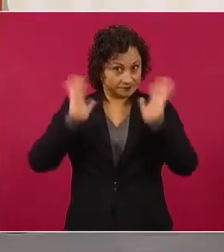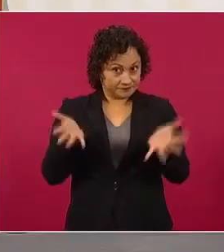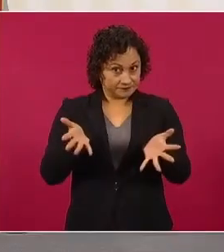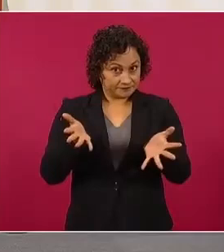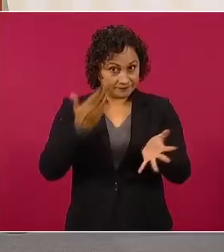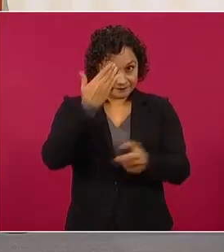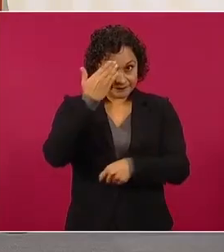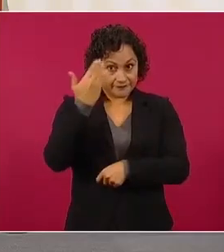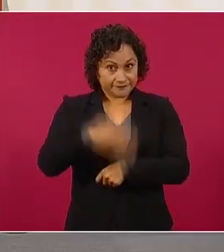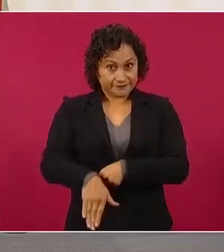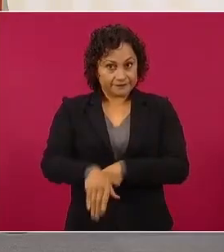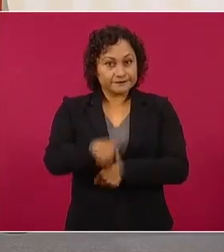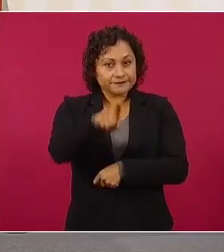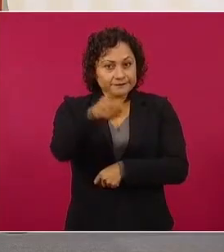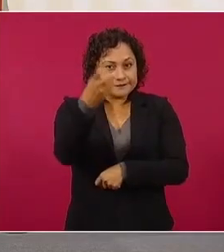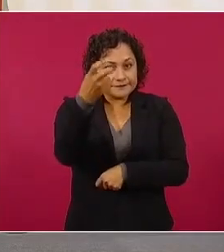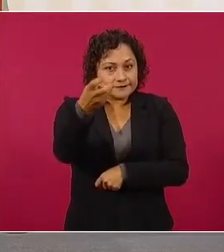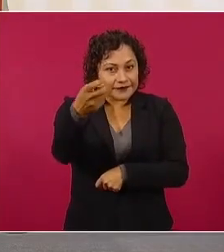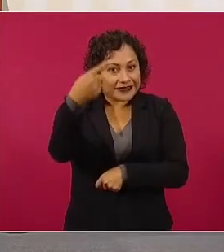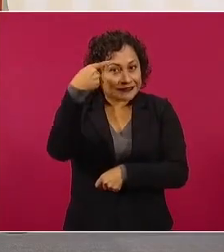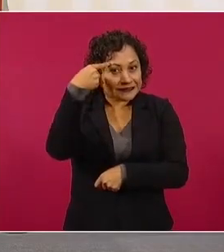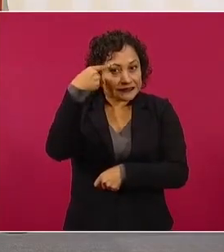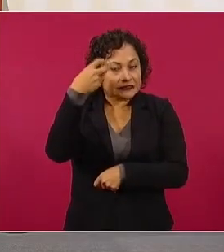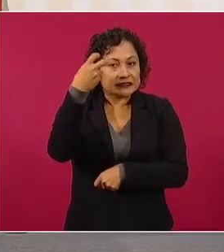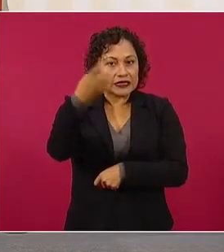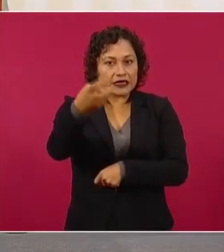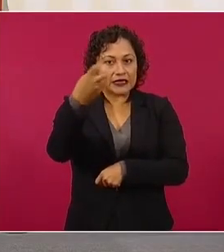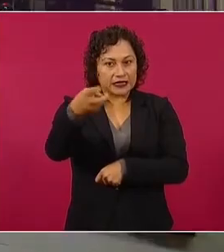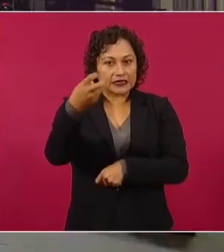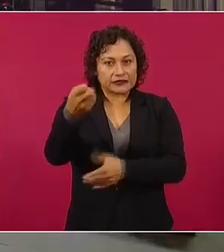pues esa no pagaba impuestos.